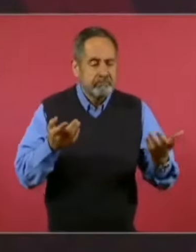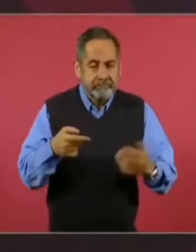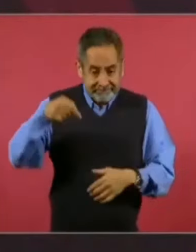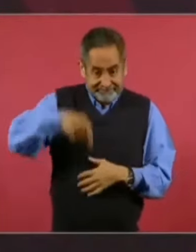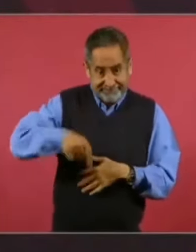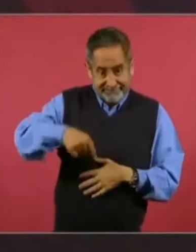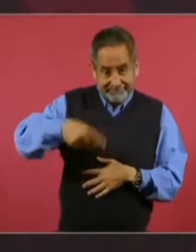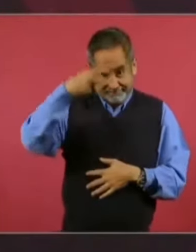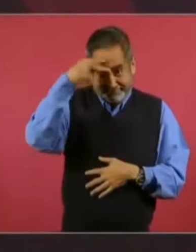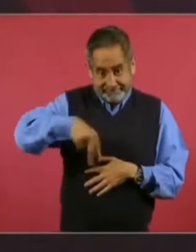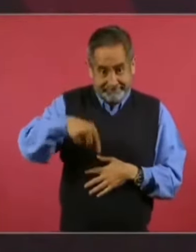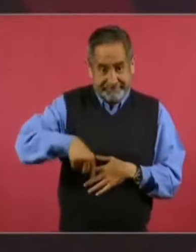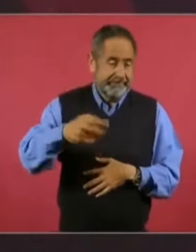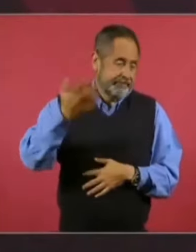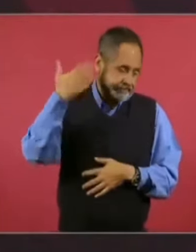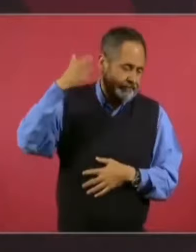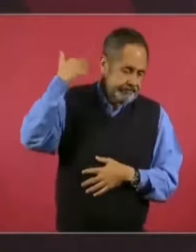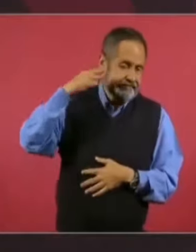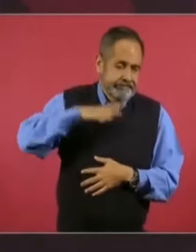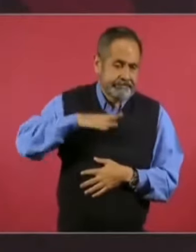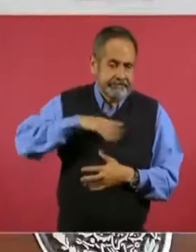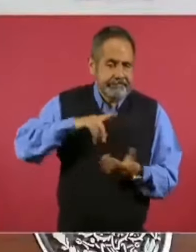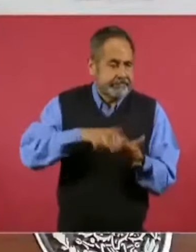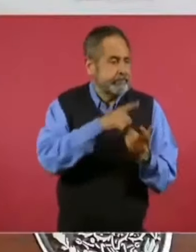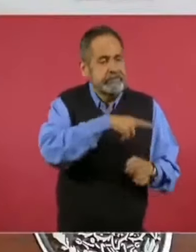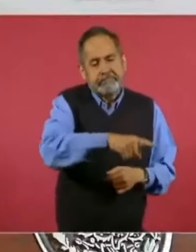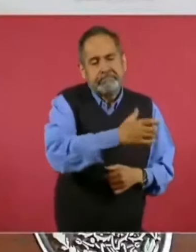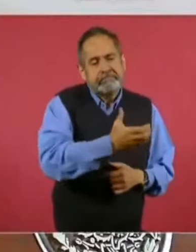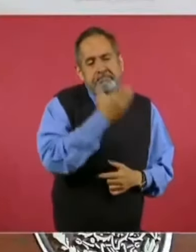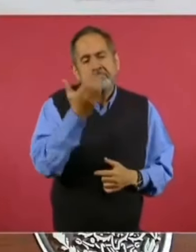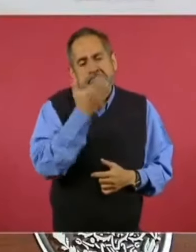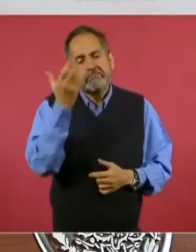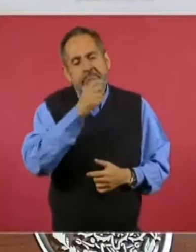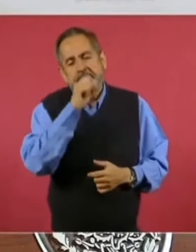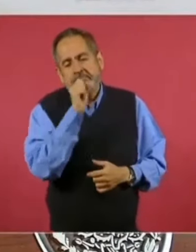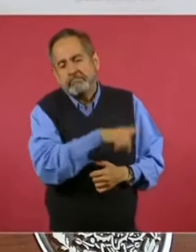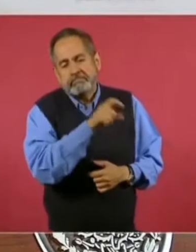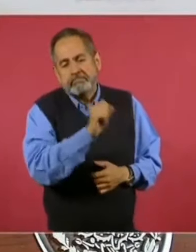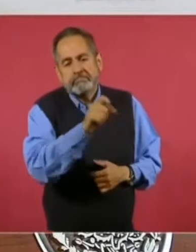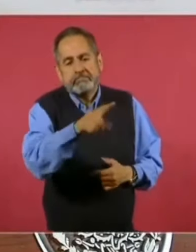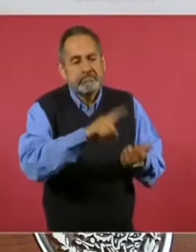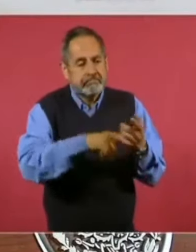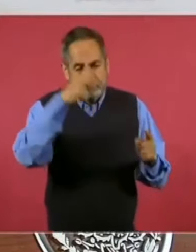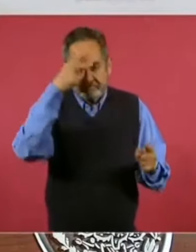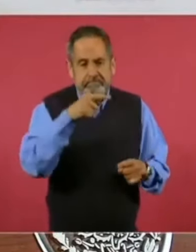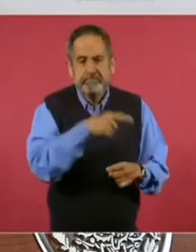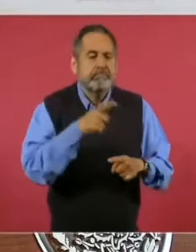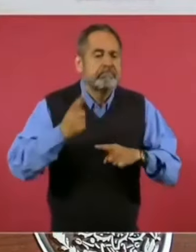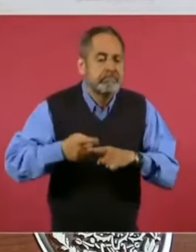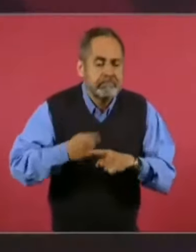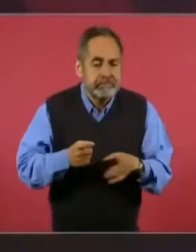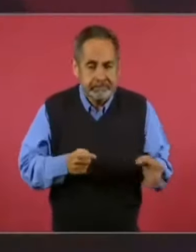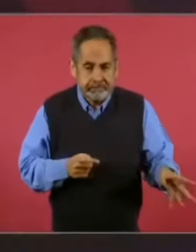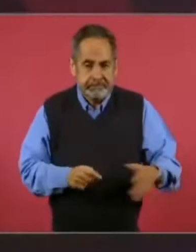práctica de que